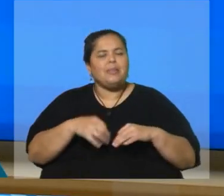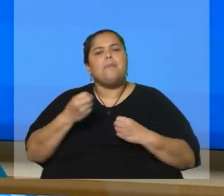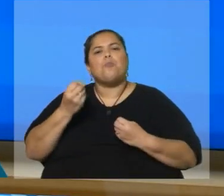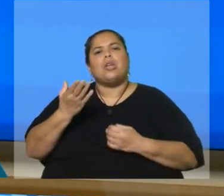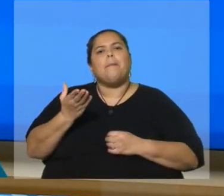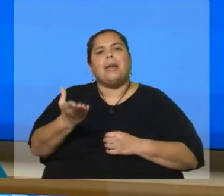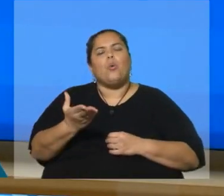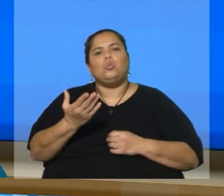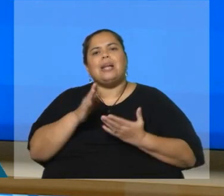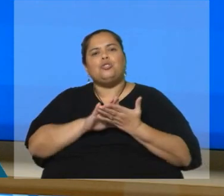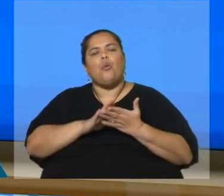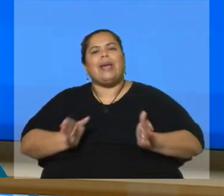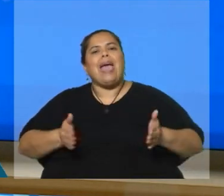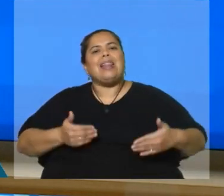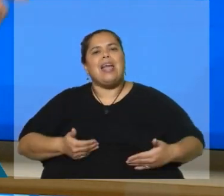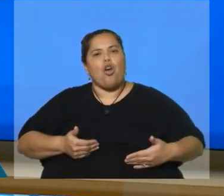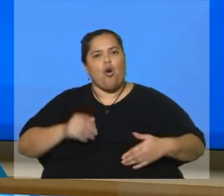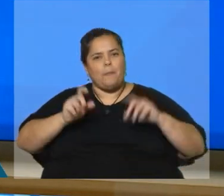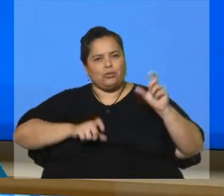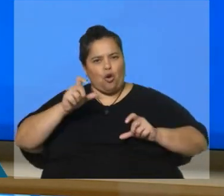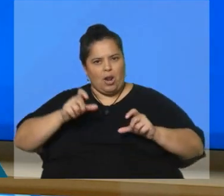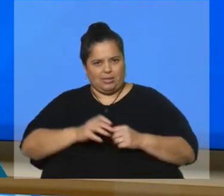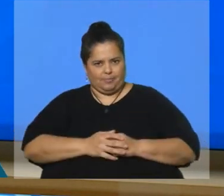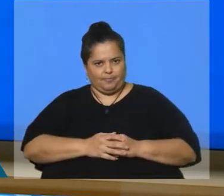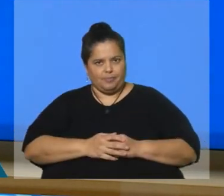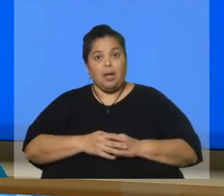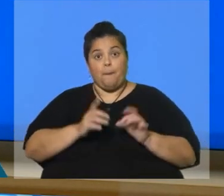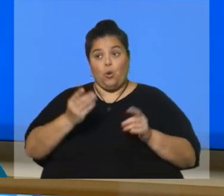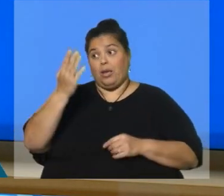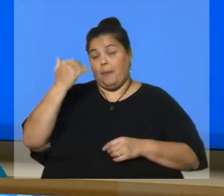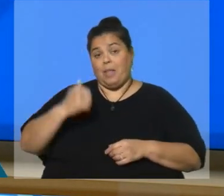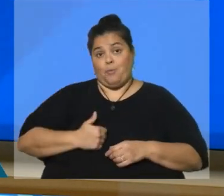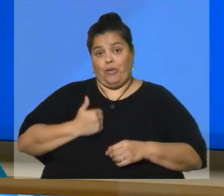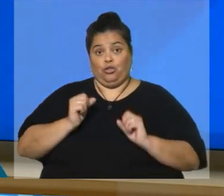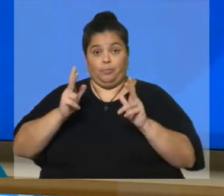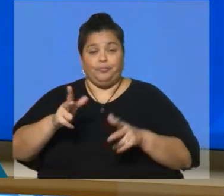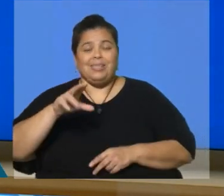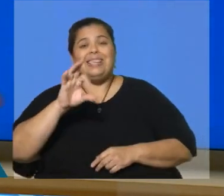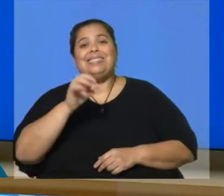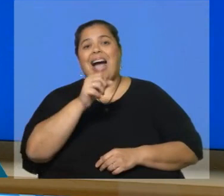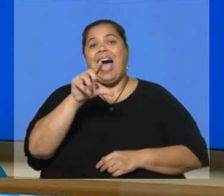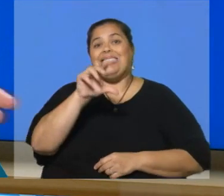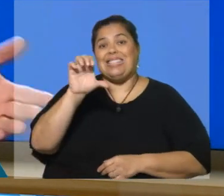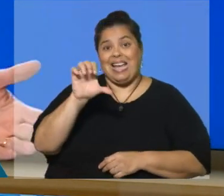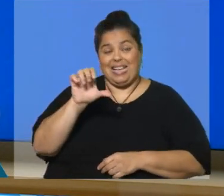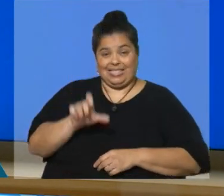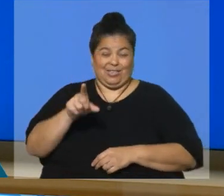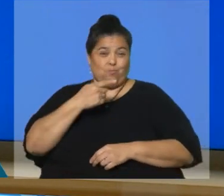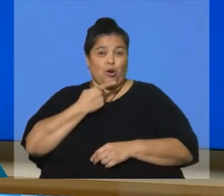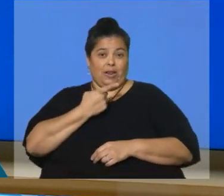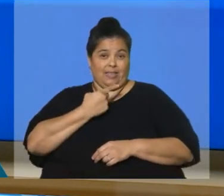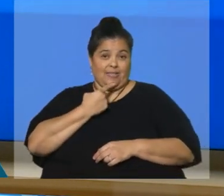sobre el género de las personas? Y allí aprovecho de decirle que Gustavo Osalle, político,